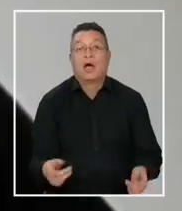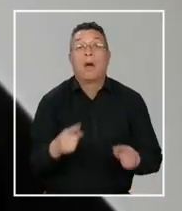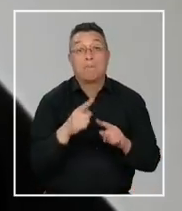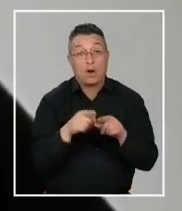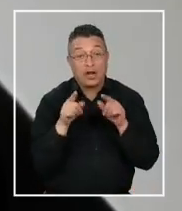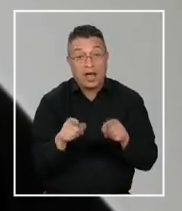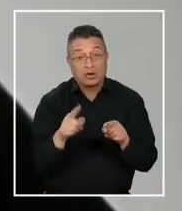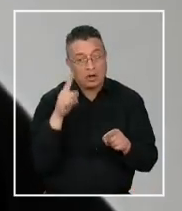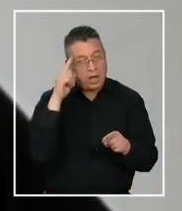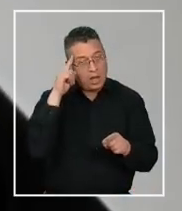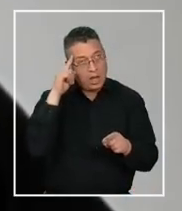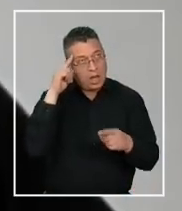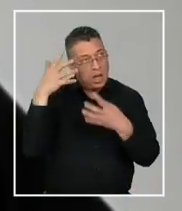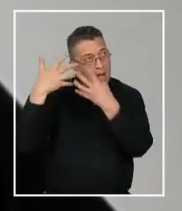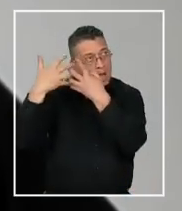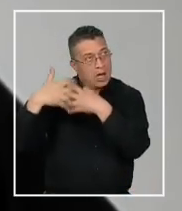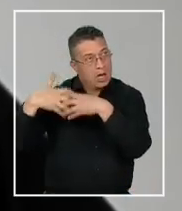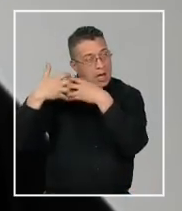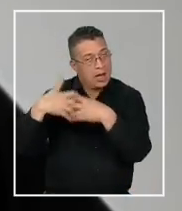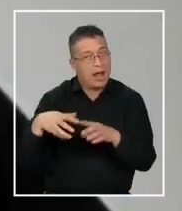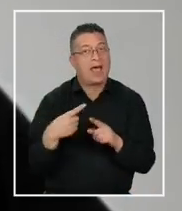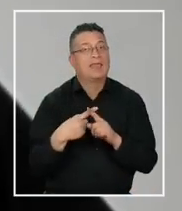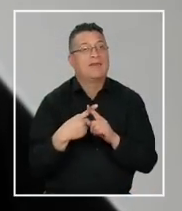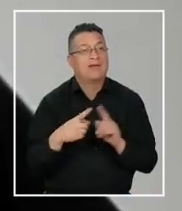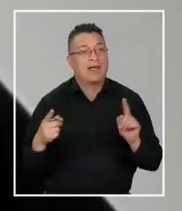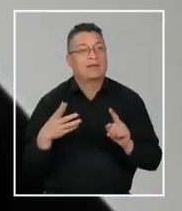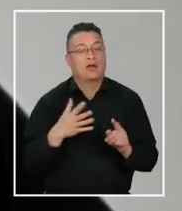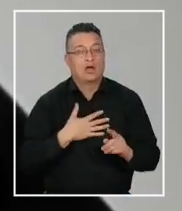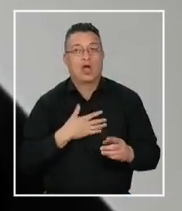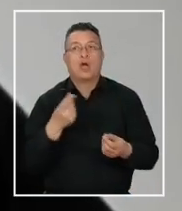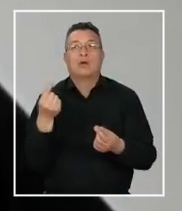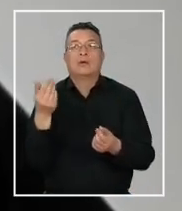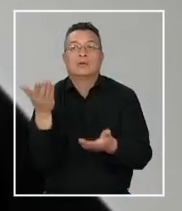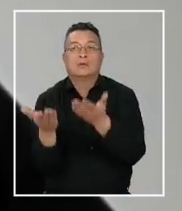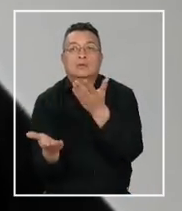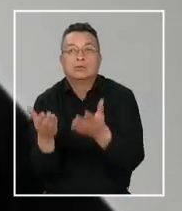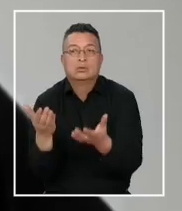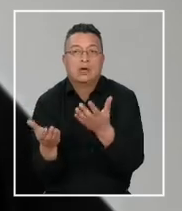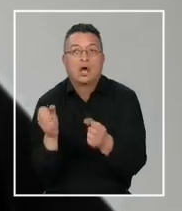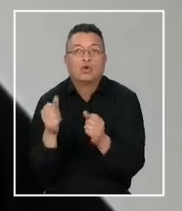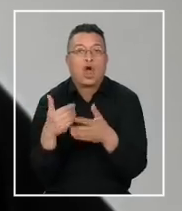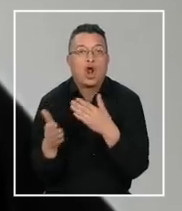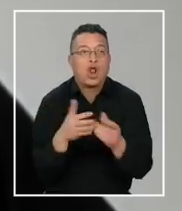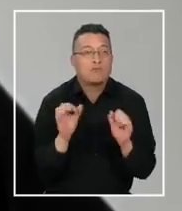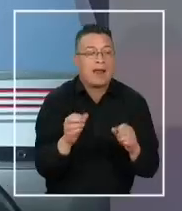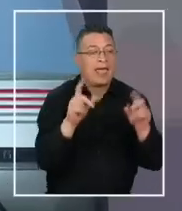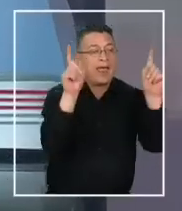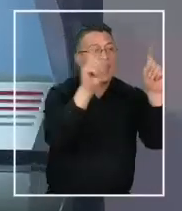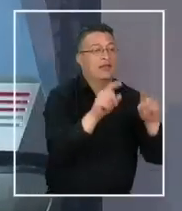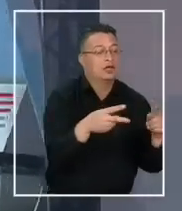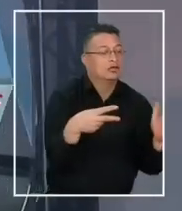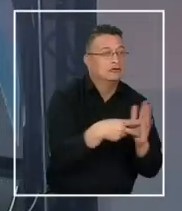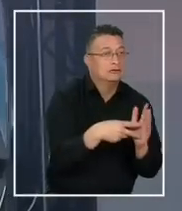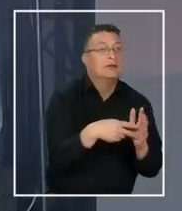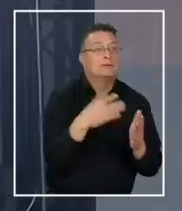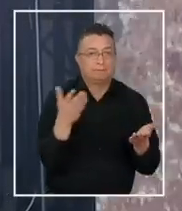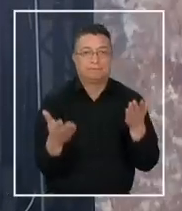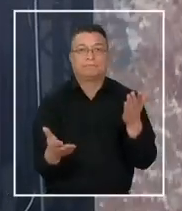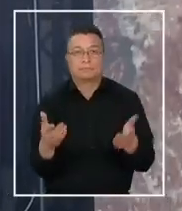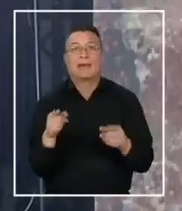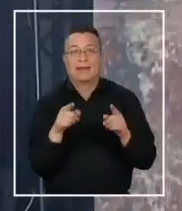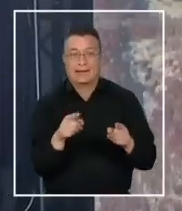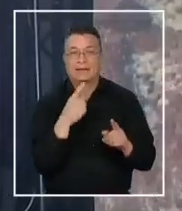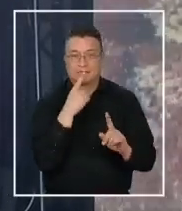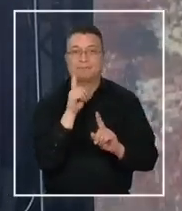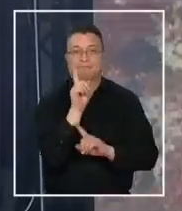tú tienes que hacer un ejercicio distinto a cuando sales a cotizar un auto tradicional versus un auto eléctrico. Ese mismo argumento es